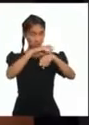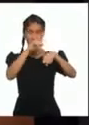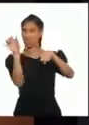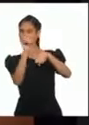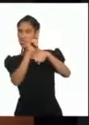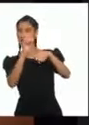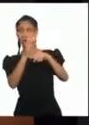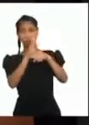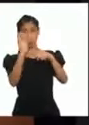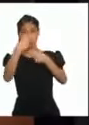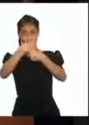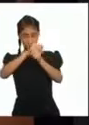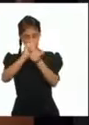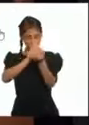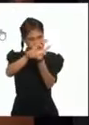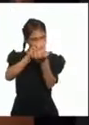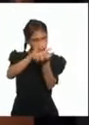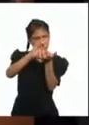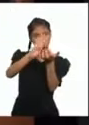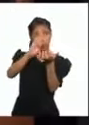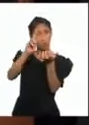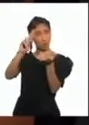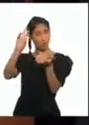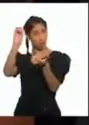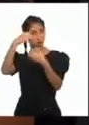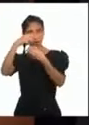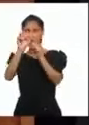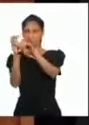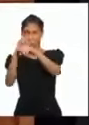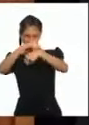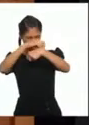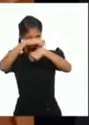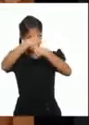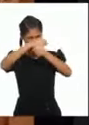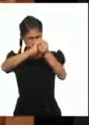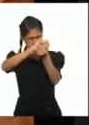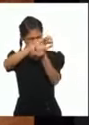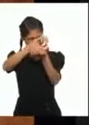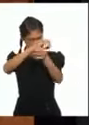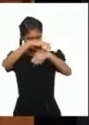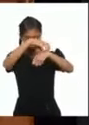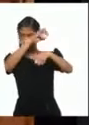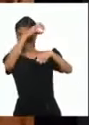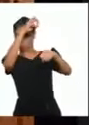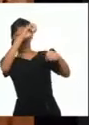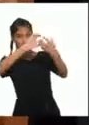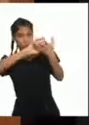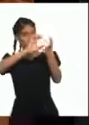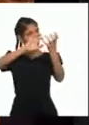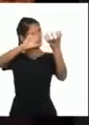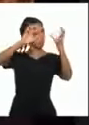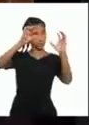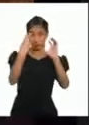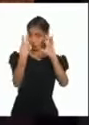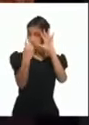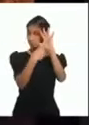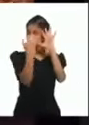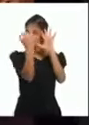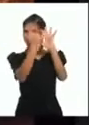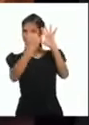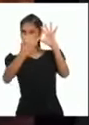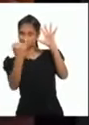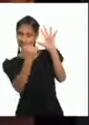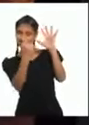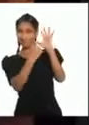utilizamos, ¿no? Para luego hacerlo bizcocho Como vemos aquí en la máscara Luego lo